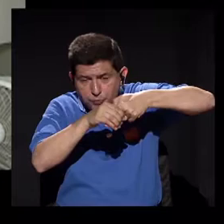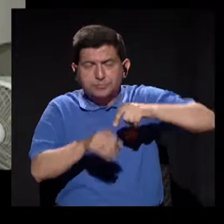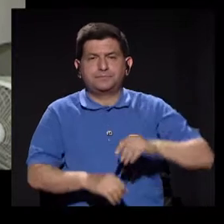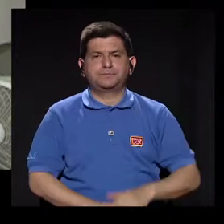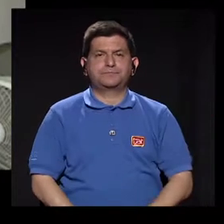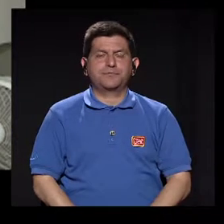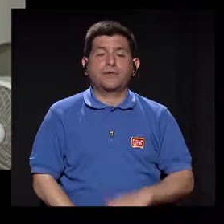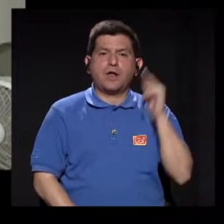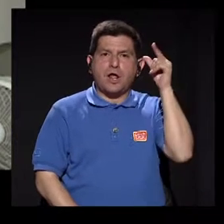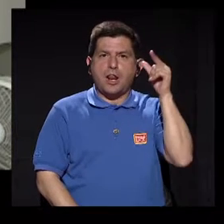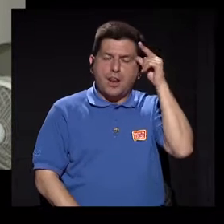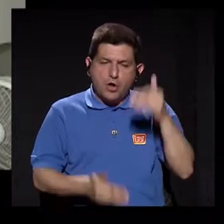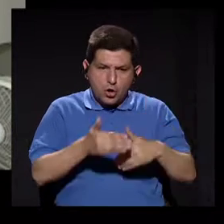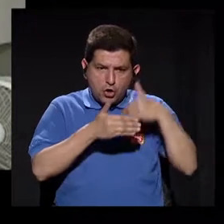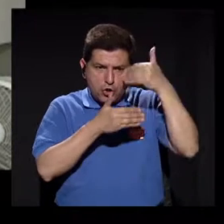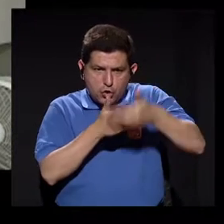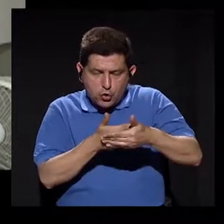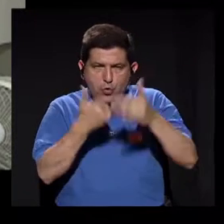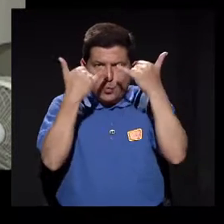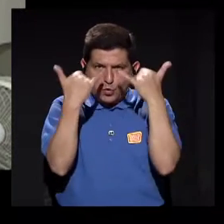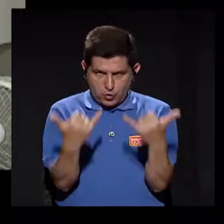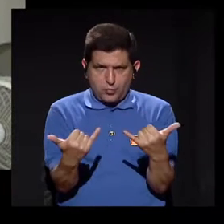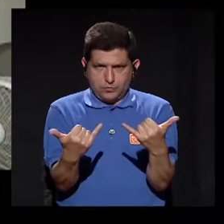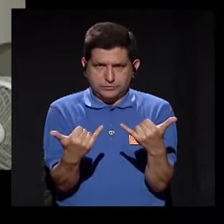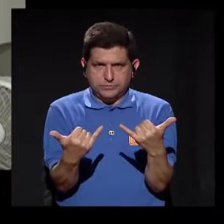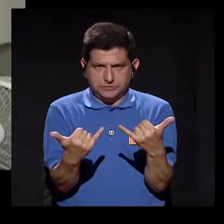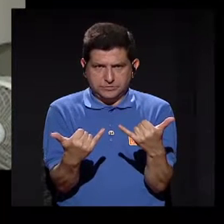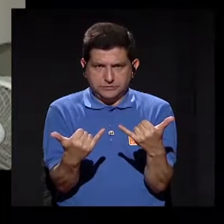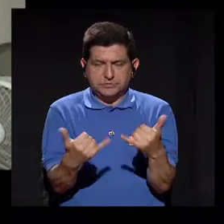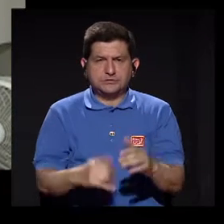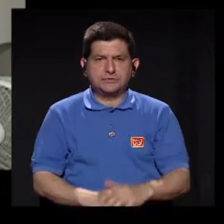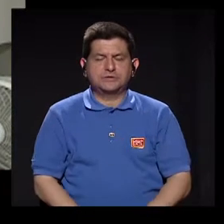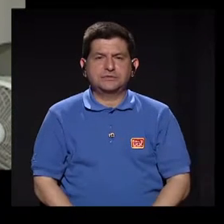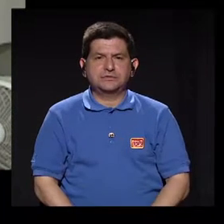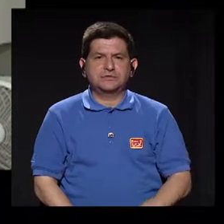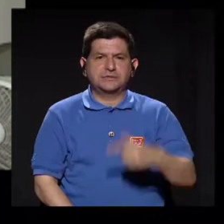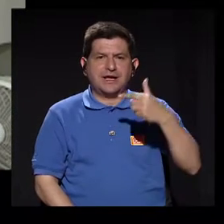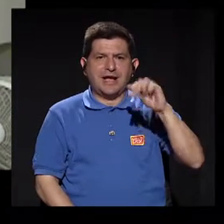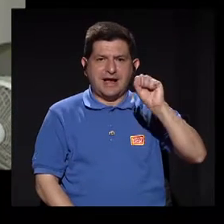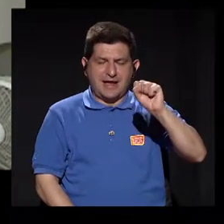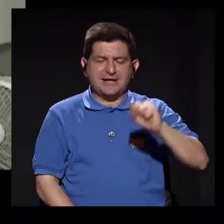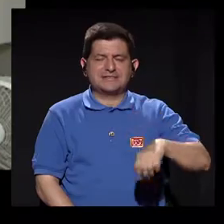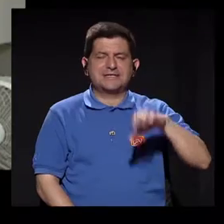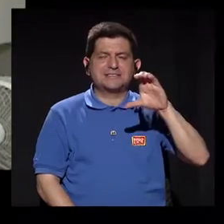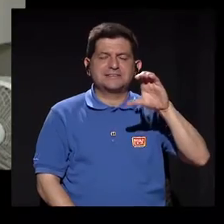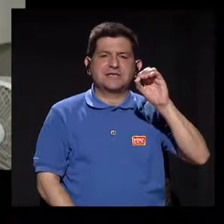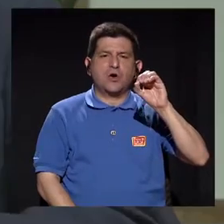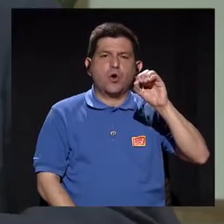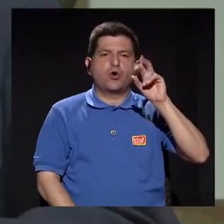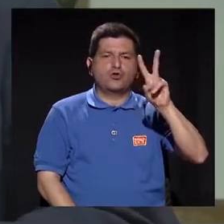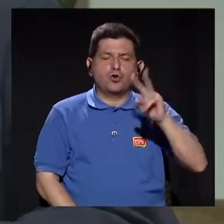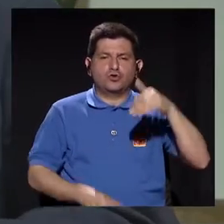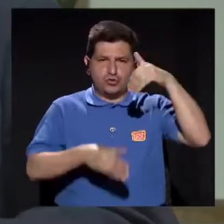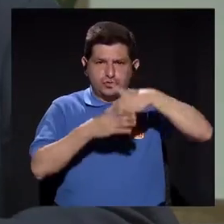tubito, obviamente después de que se pone un gas que se llama CO2 dentro de la cavidad